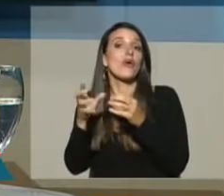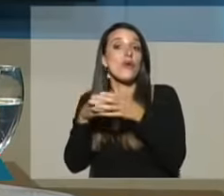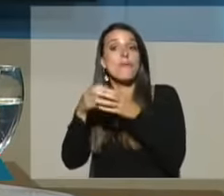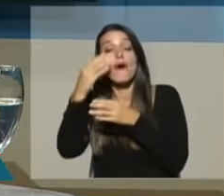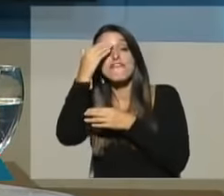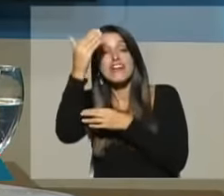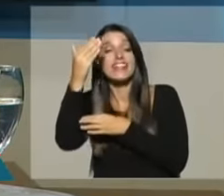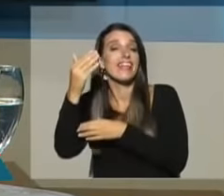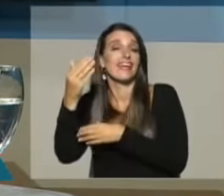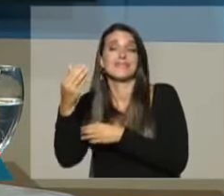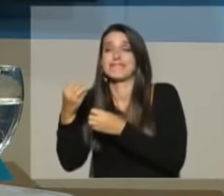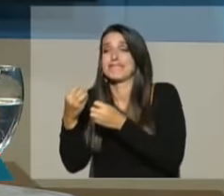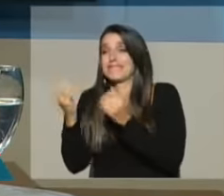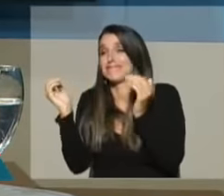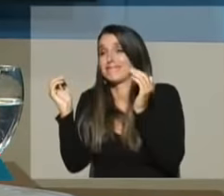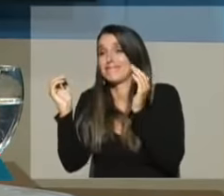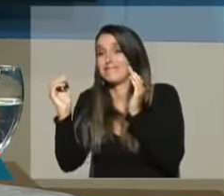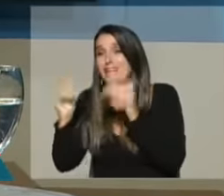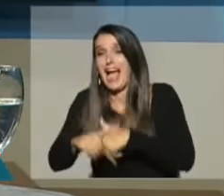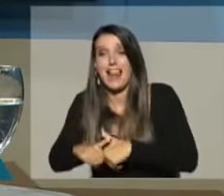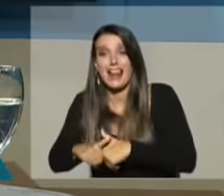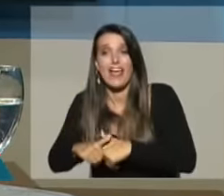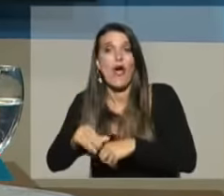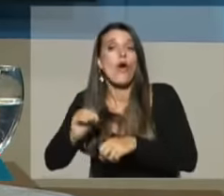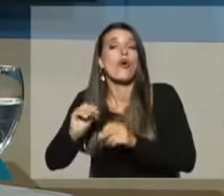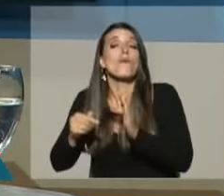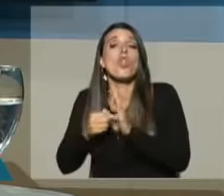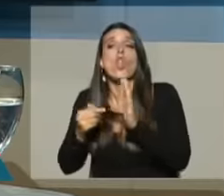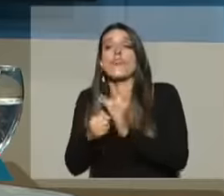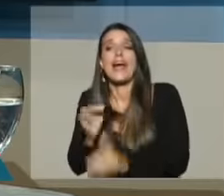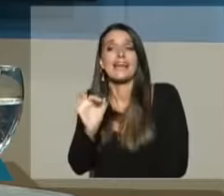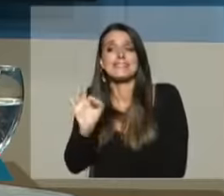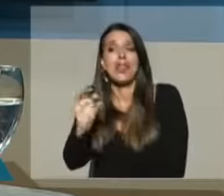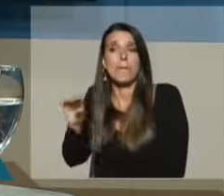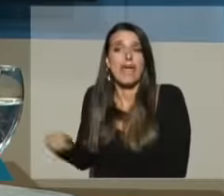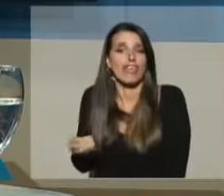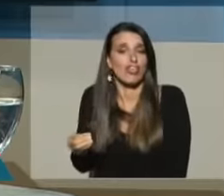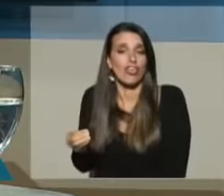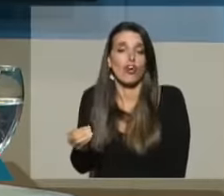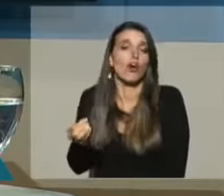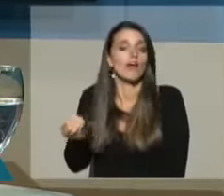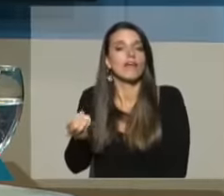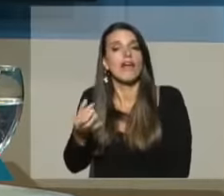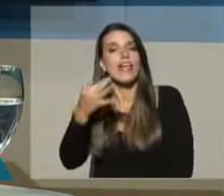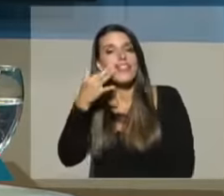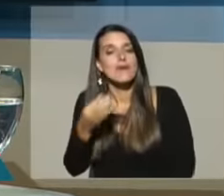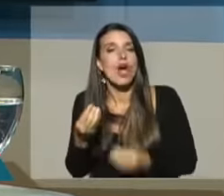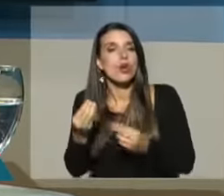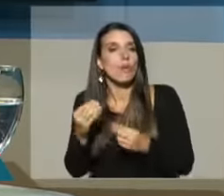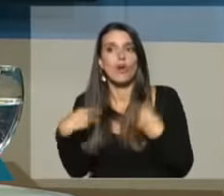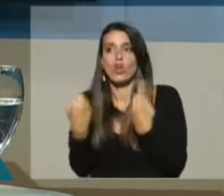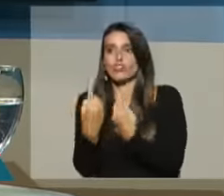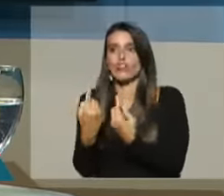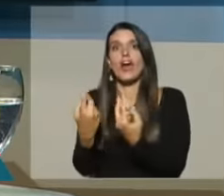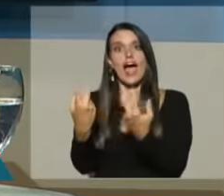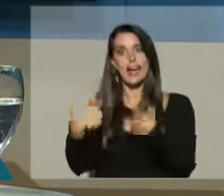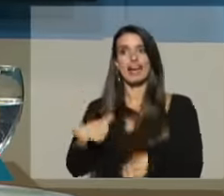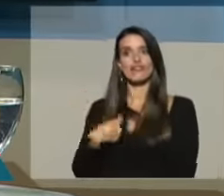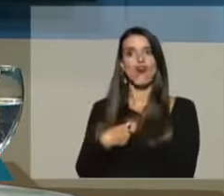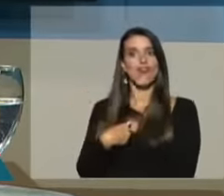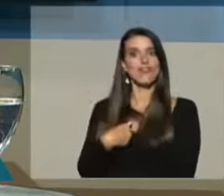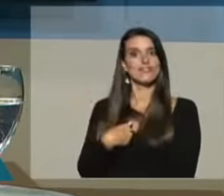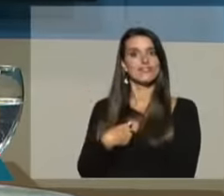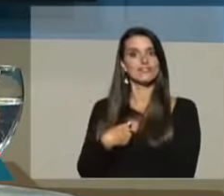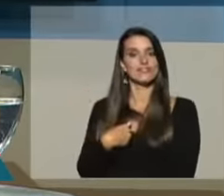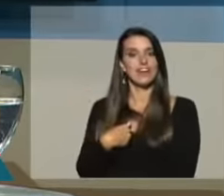Frente Amplio perdió con deficiente, realmente lo que hace es simplemente terminar dándonos la razón a nosotros. La